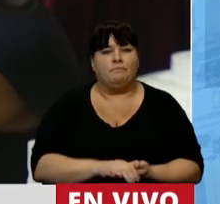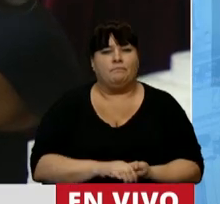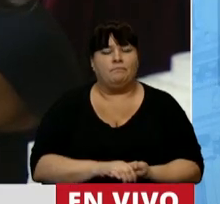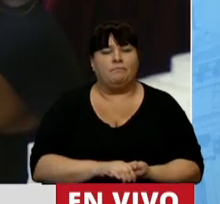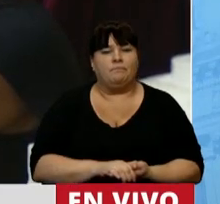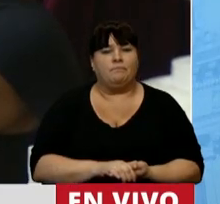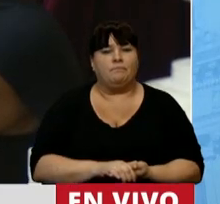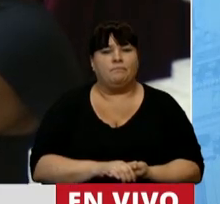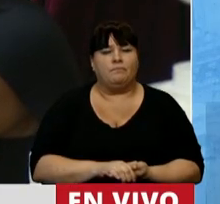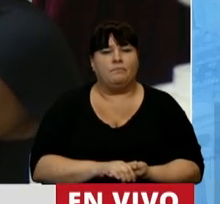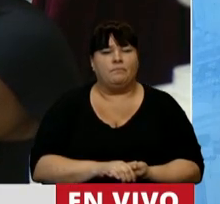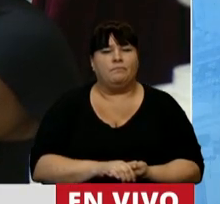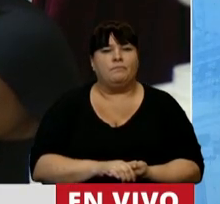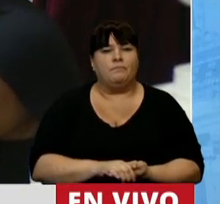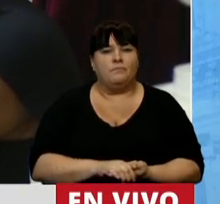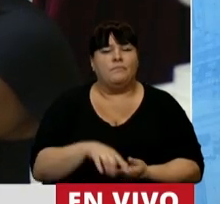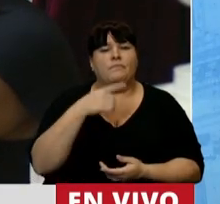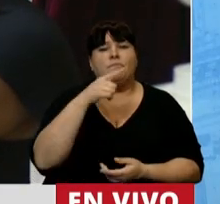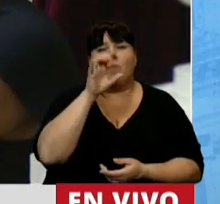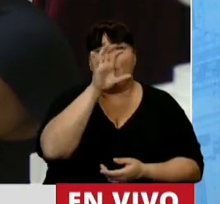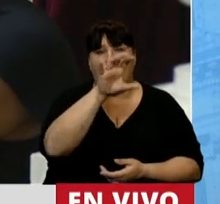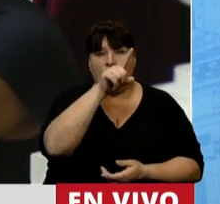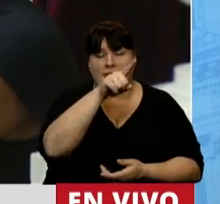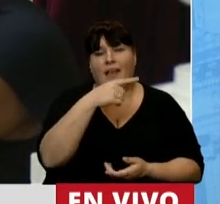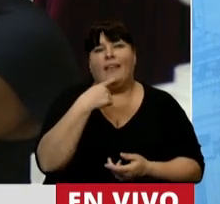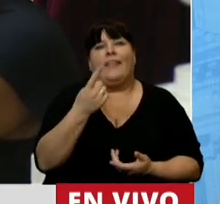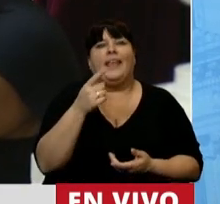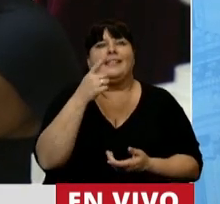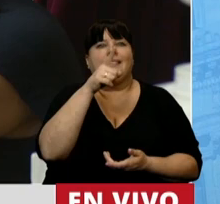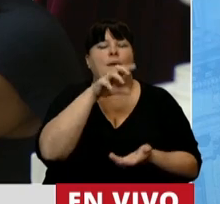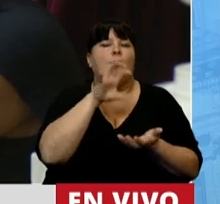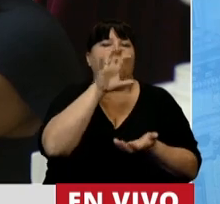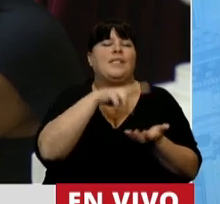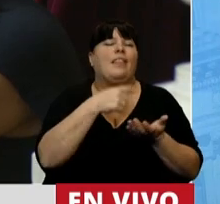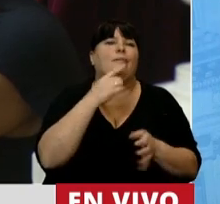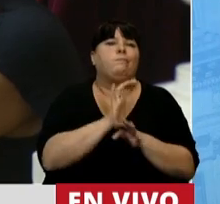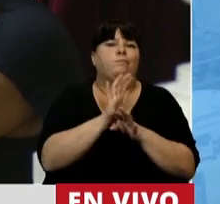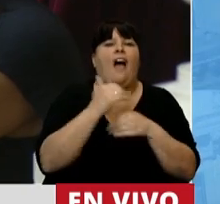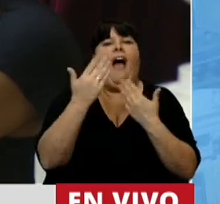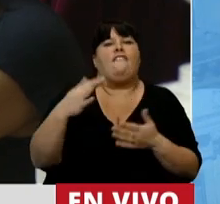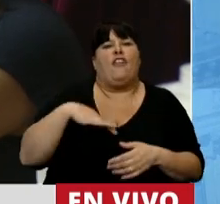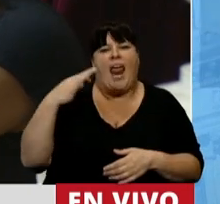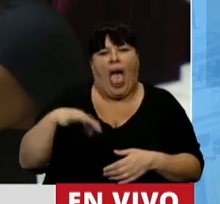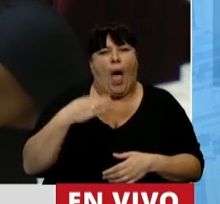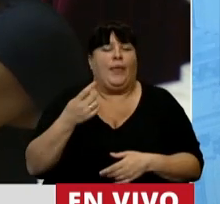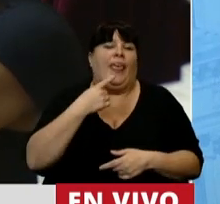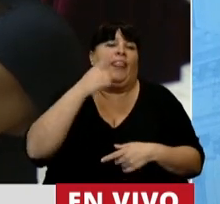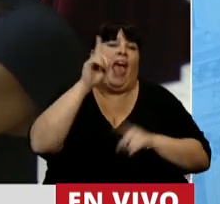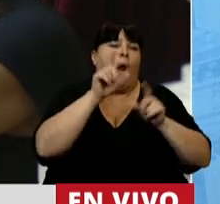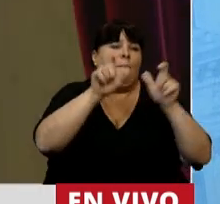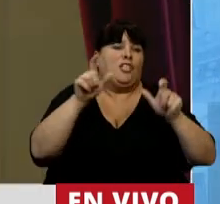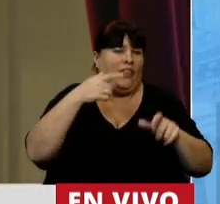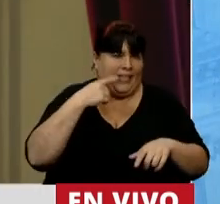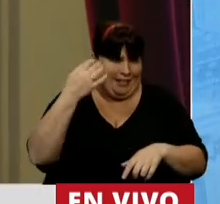con declarar a una provincia que se dice, bueno, provida, que dijeron algunas